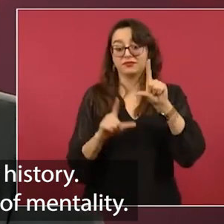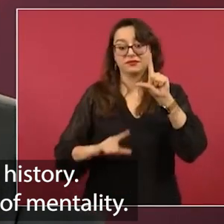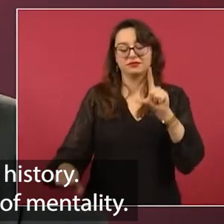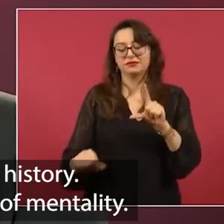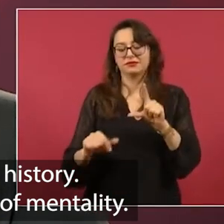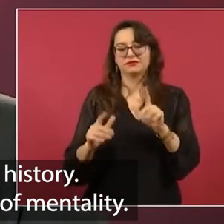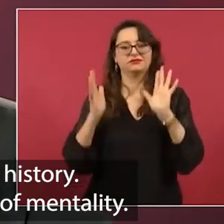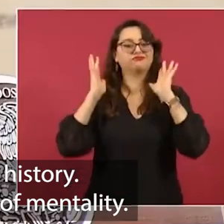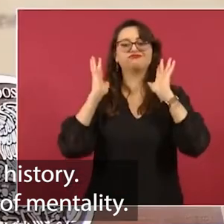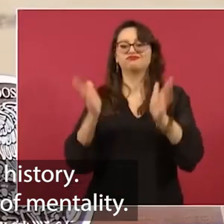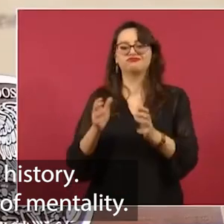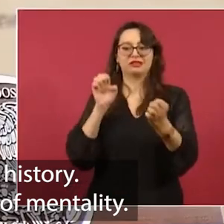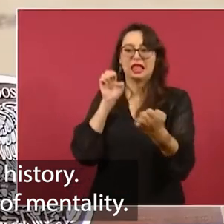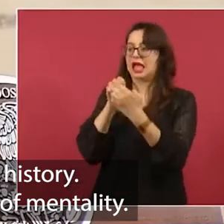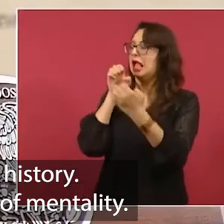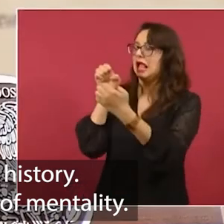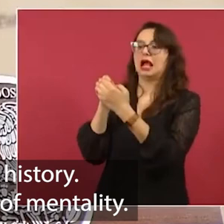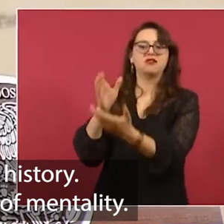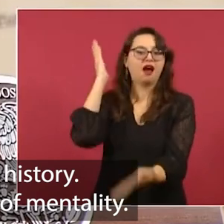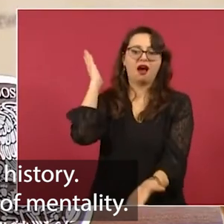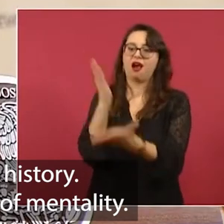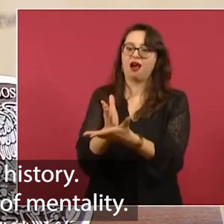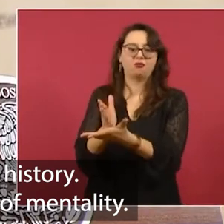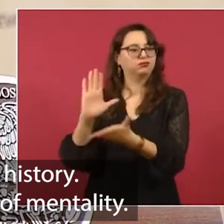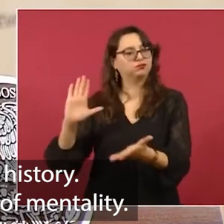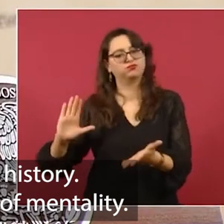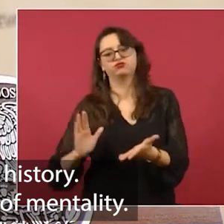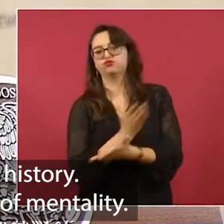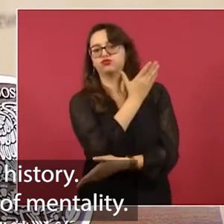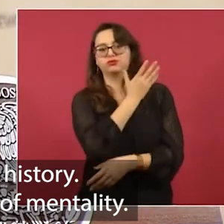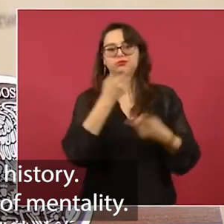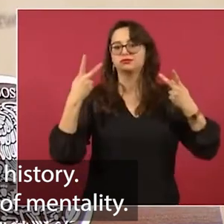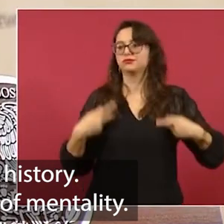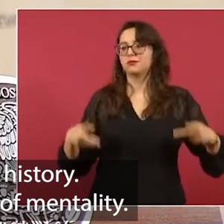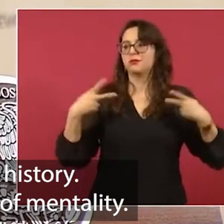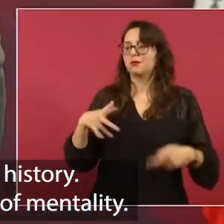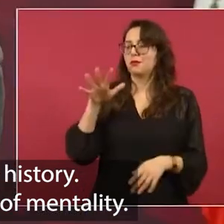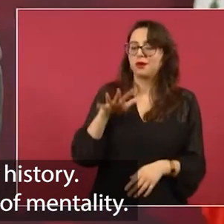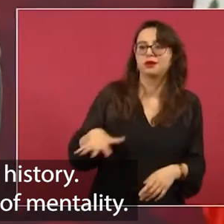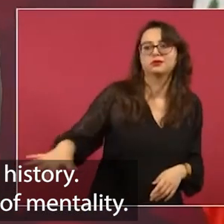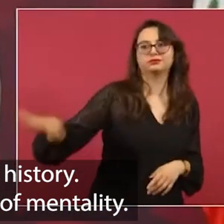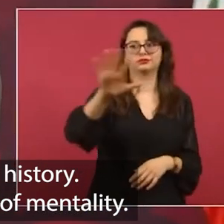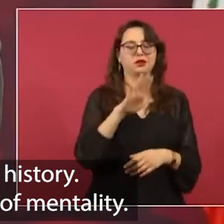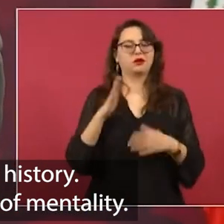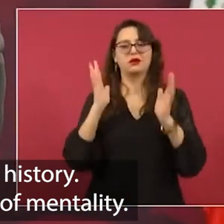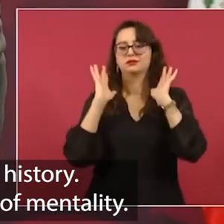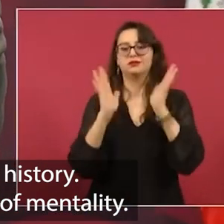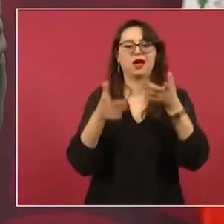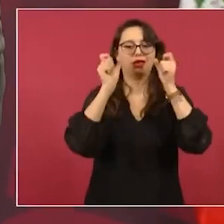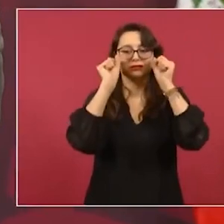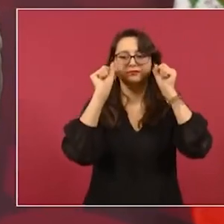el despertar, ciudadano, por el cambio de la mentalidad.